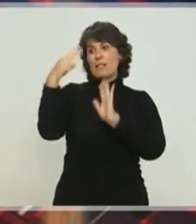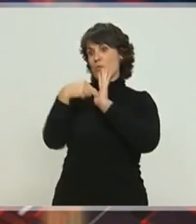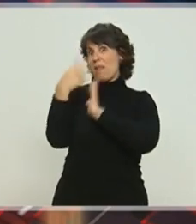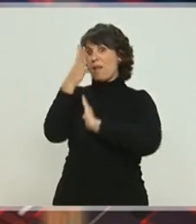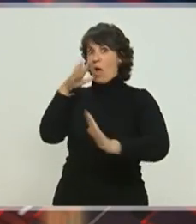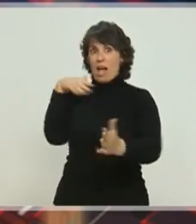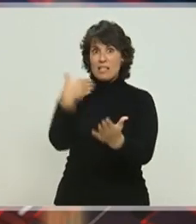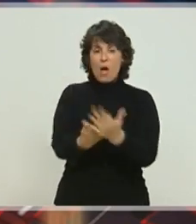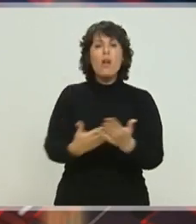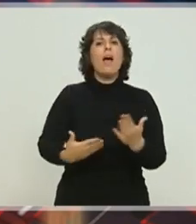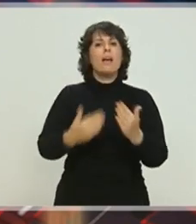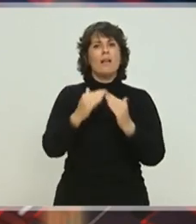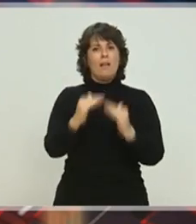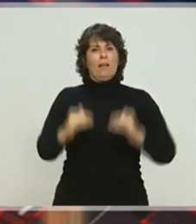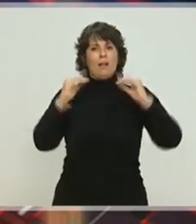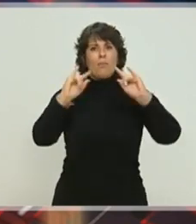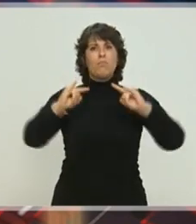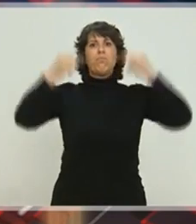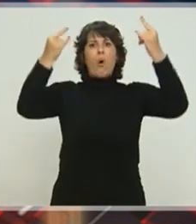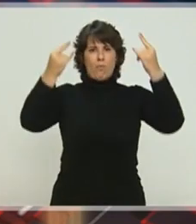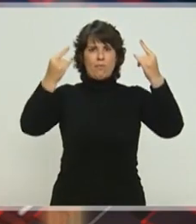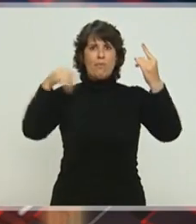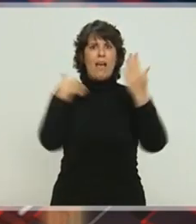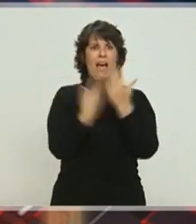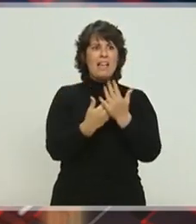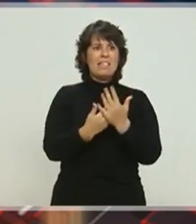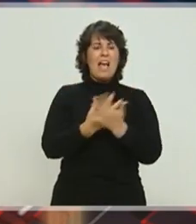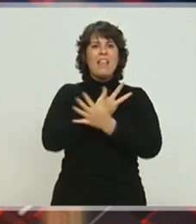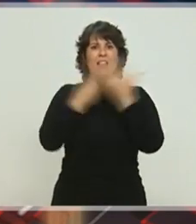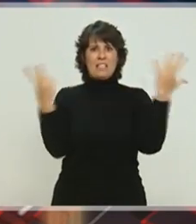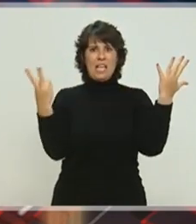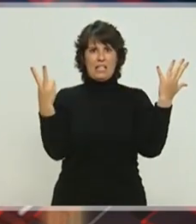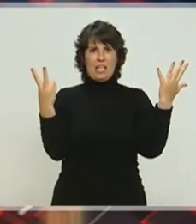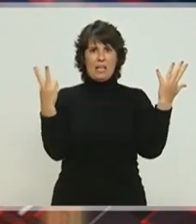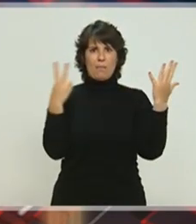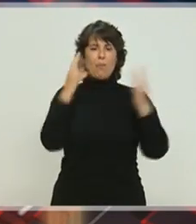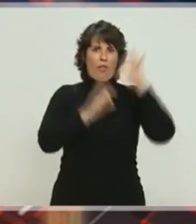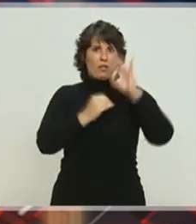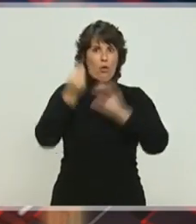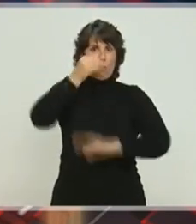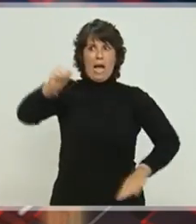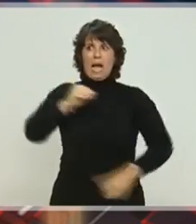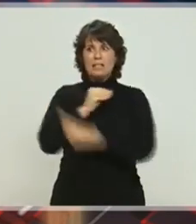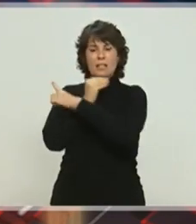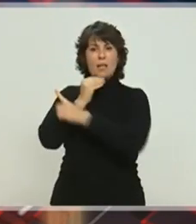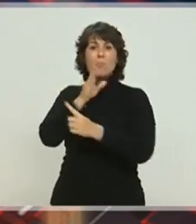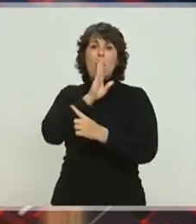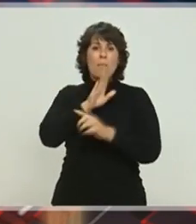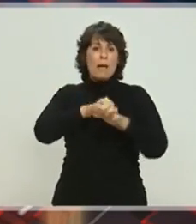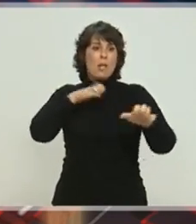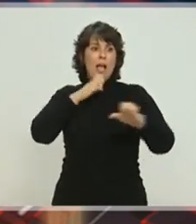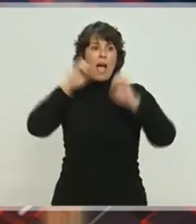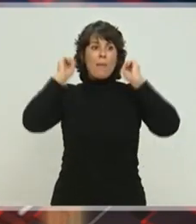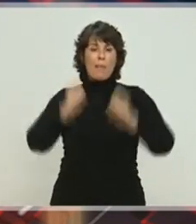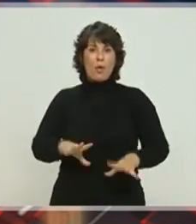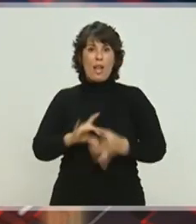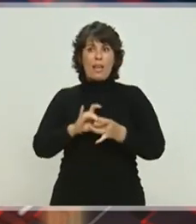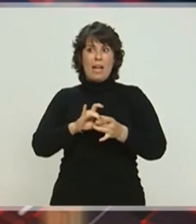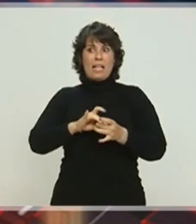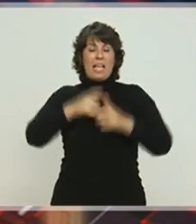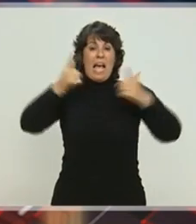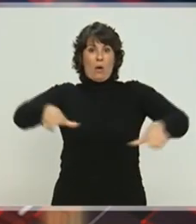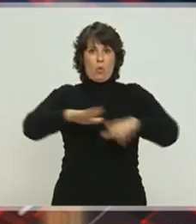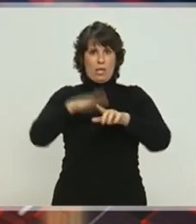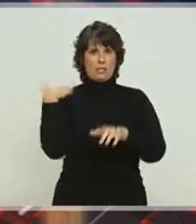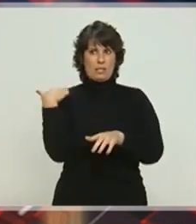17%. Sin embargo, todavía 6 de cada 10 niños gitanos abandonan las aulas antes de terminar la ESO. Los datos se han